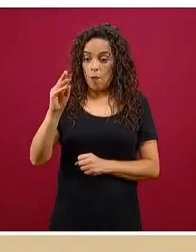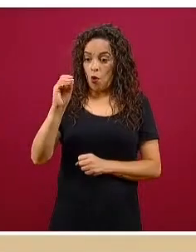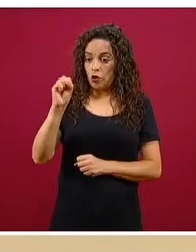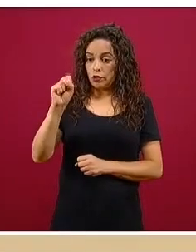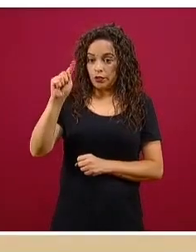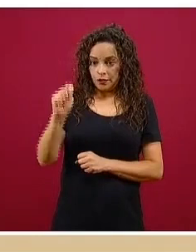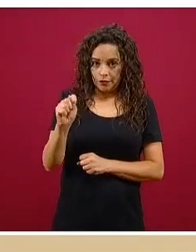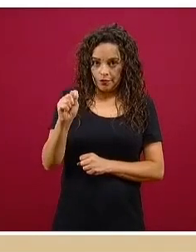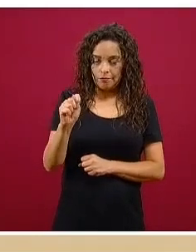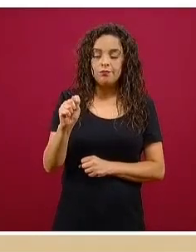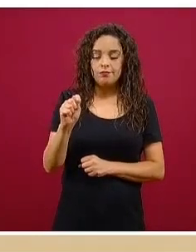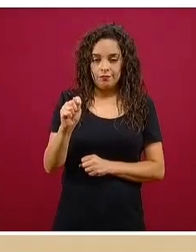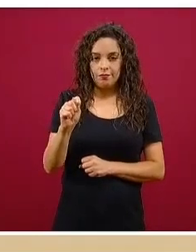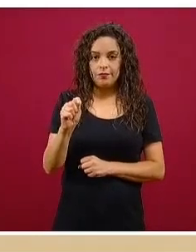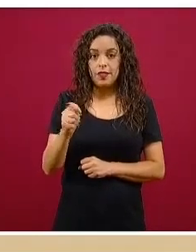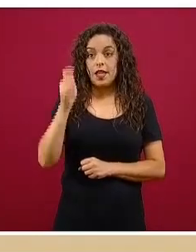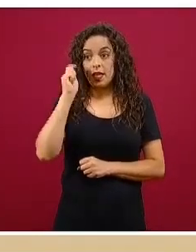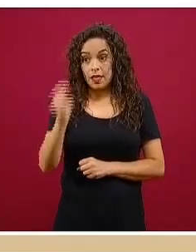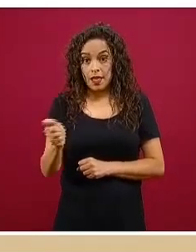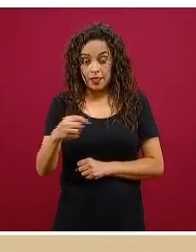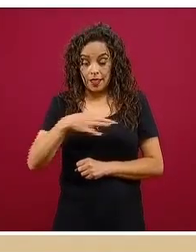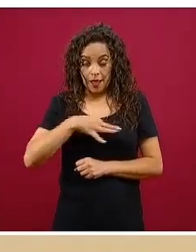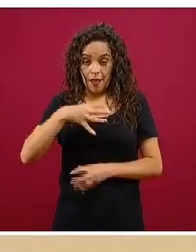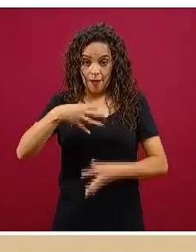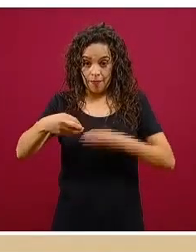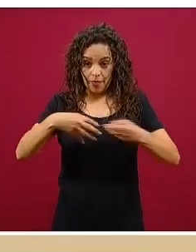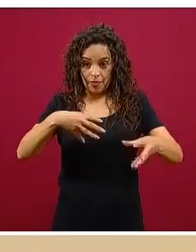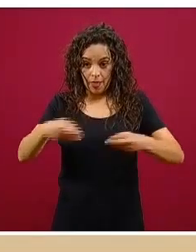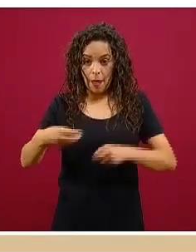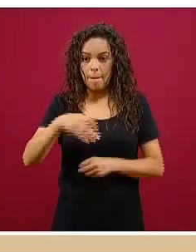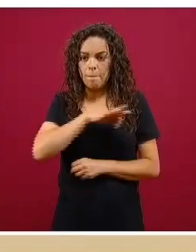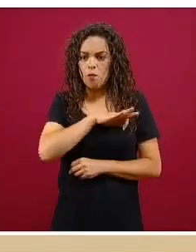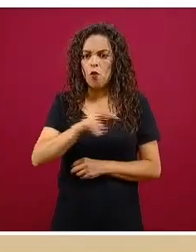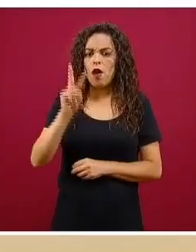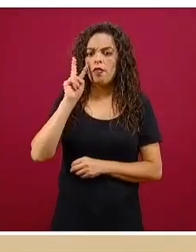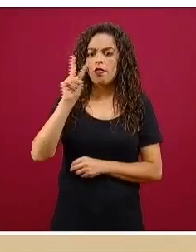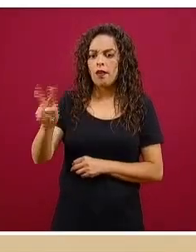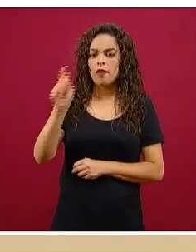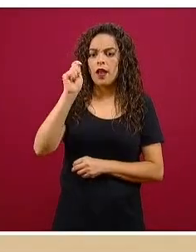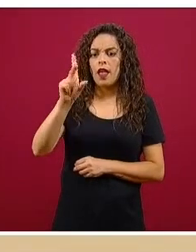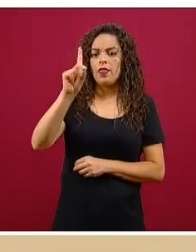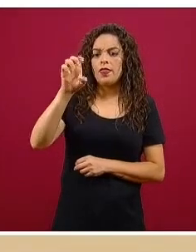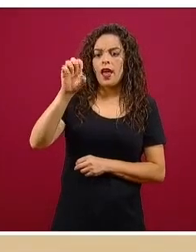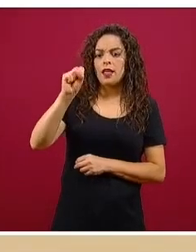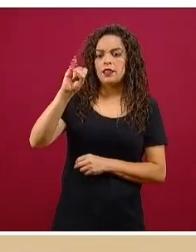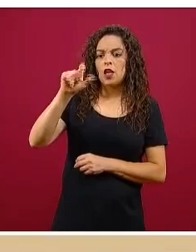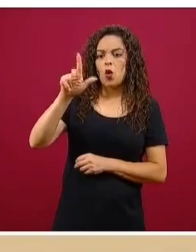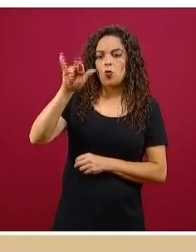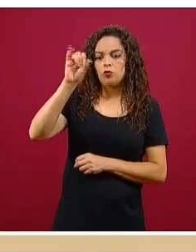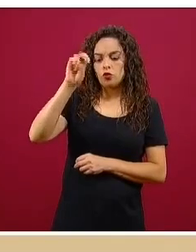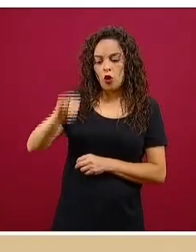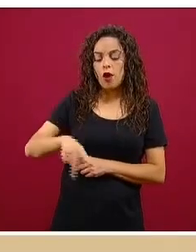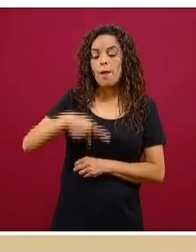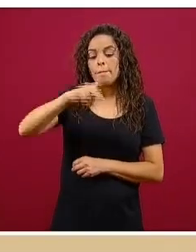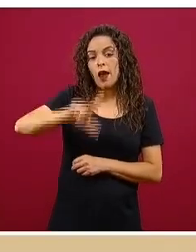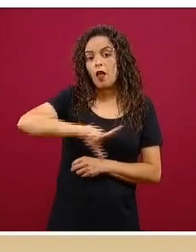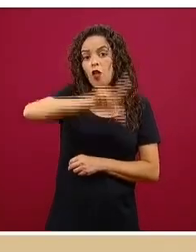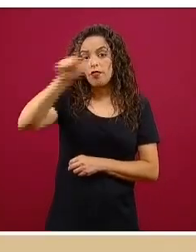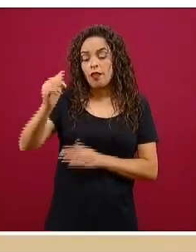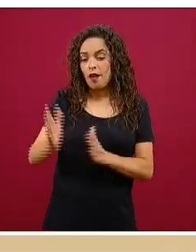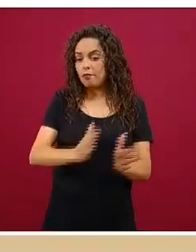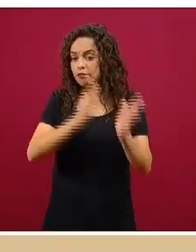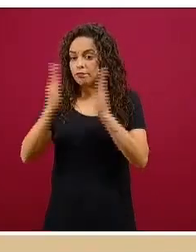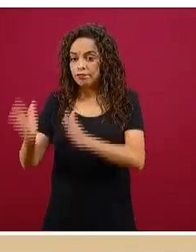en la que en estas fases vemos la fase de disolución, pero es una fase importante la que sigue, que es la de recuperación. Cómo vamos a restablecer